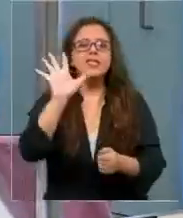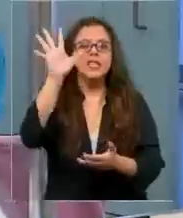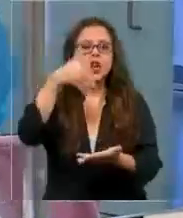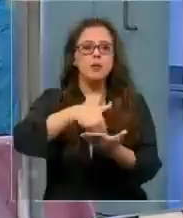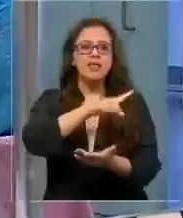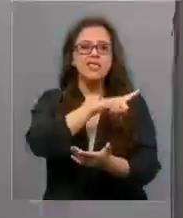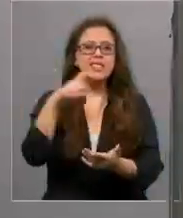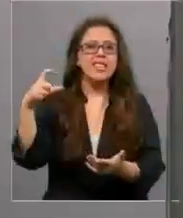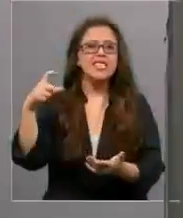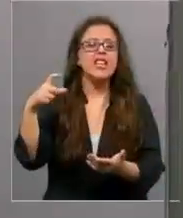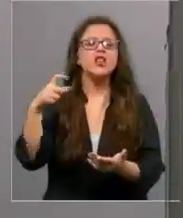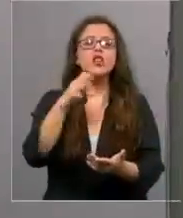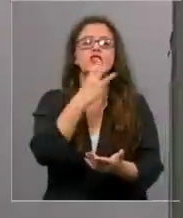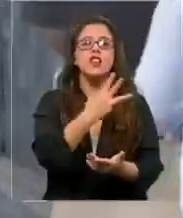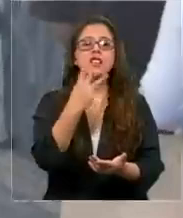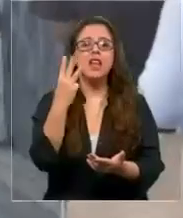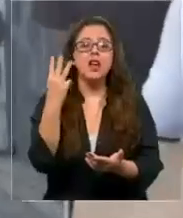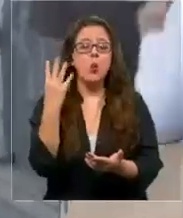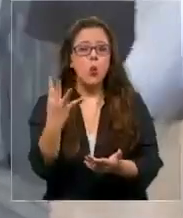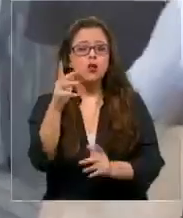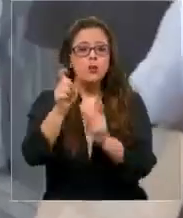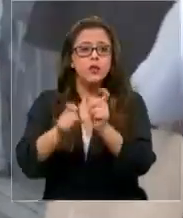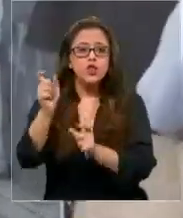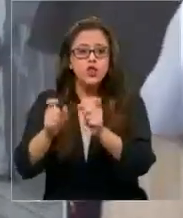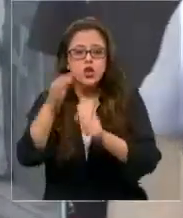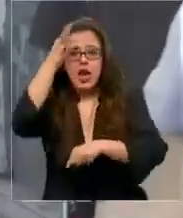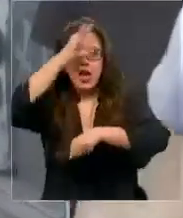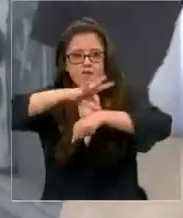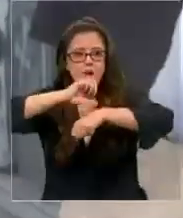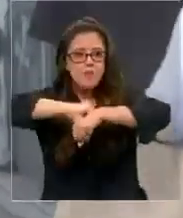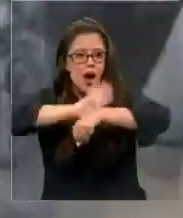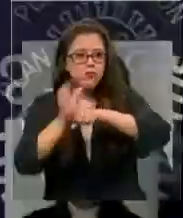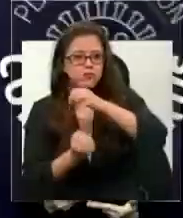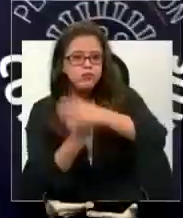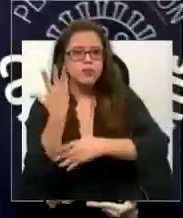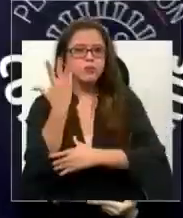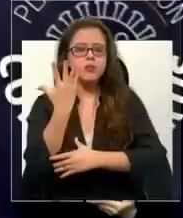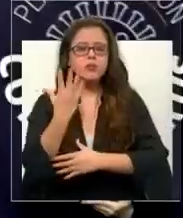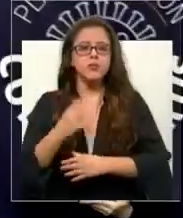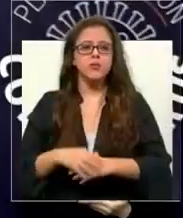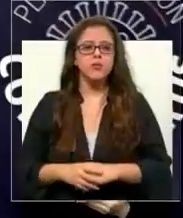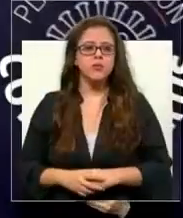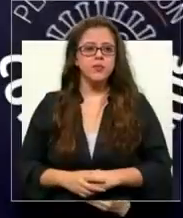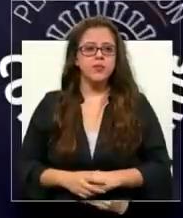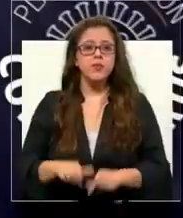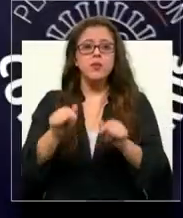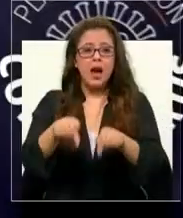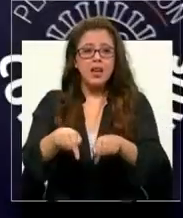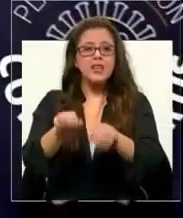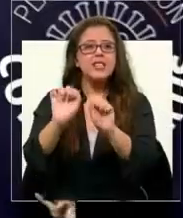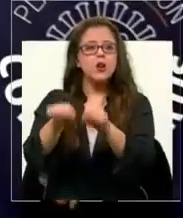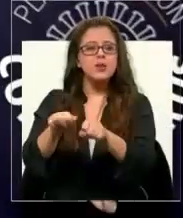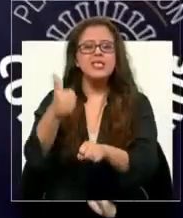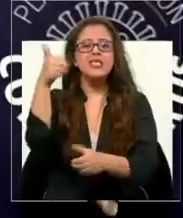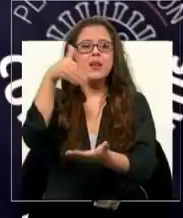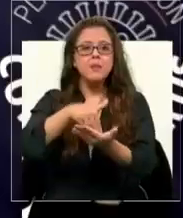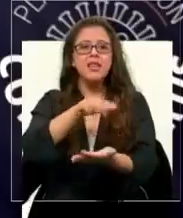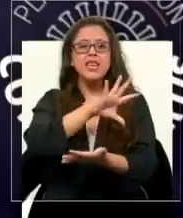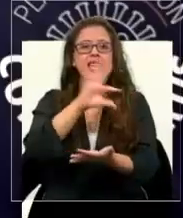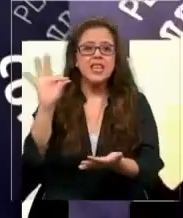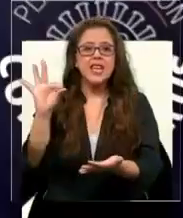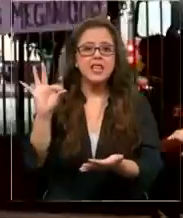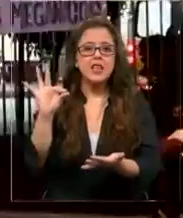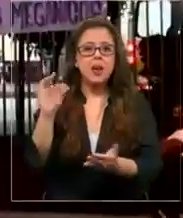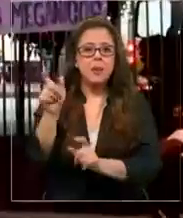5.734 casos nuevos de coronavirus. Se han confirmado 6.500